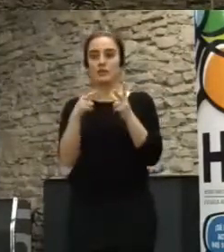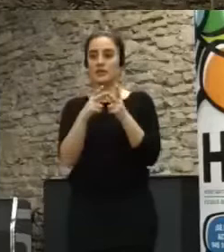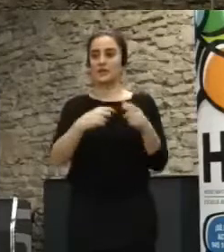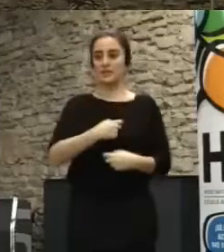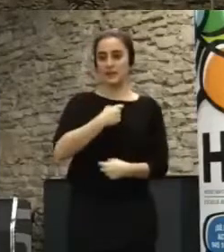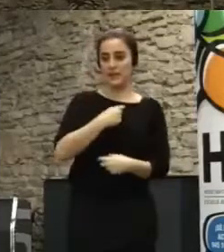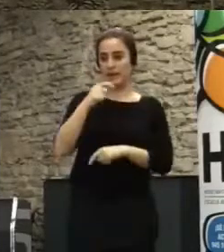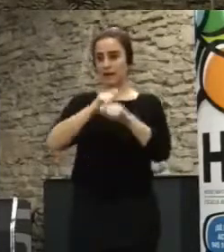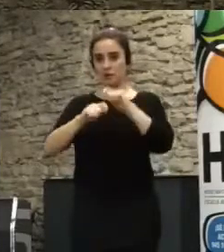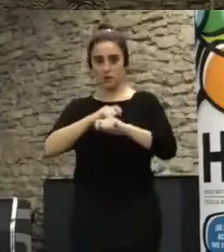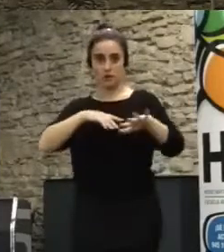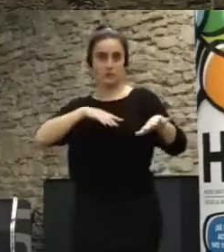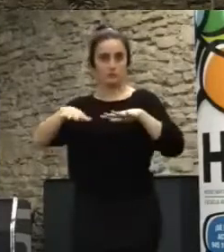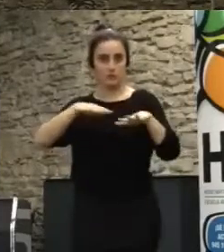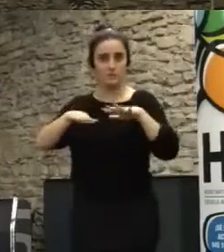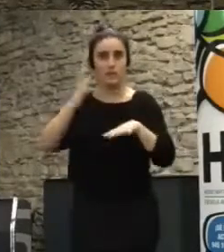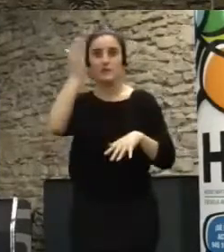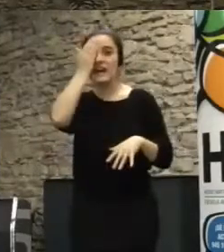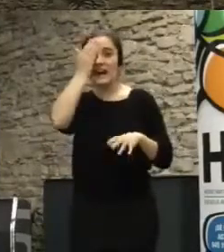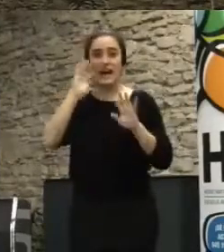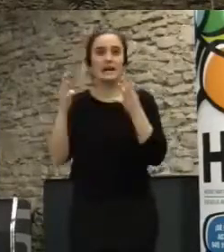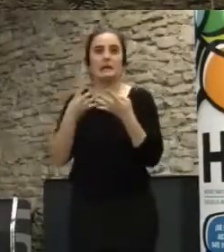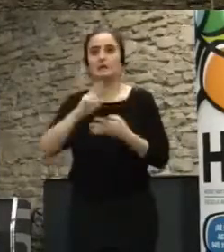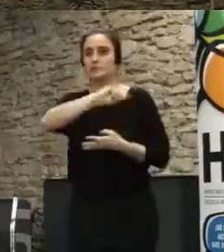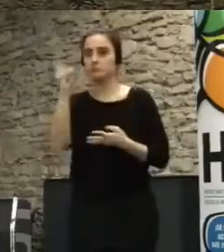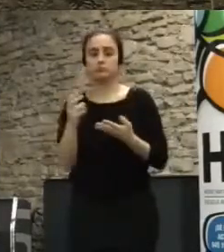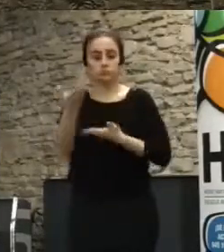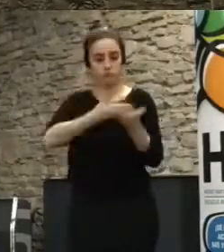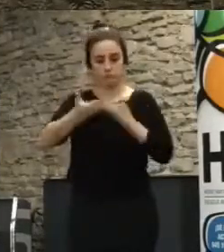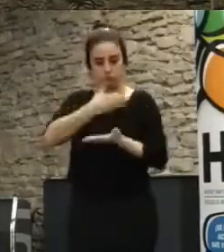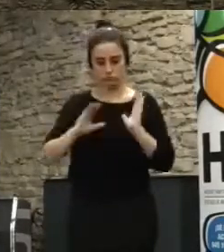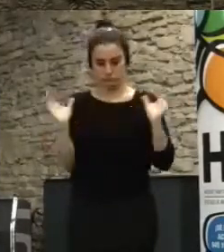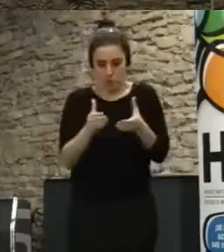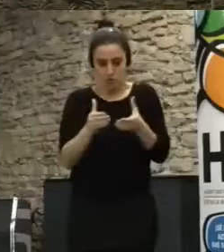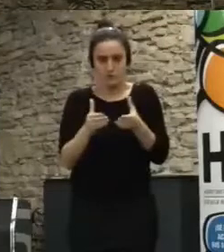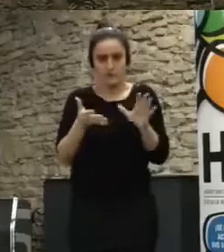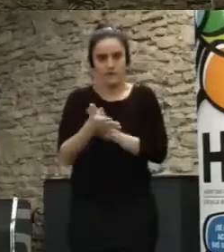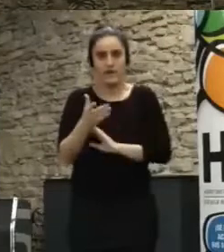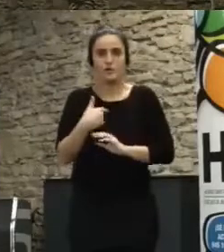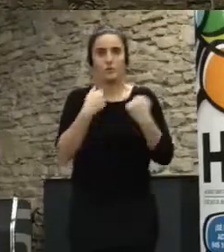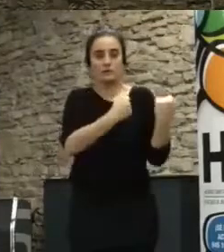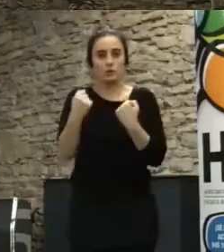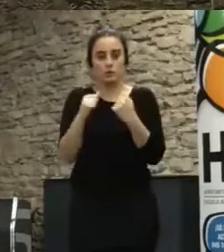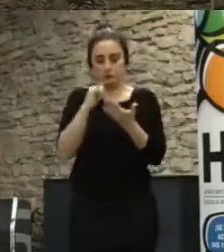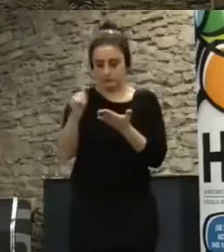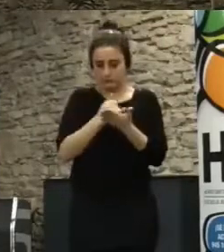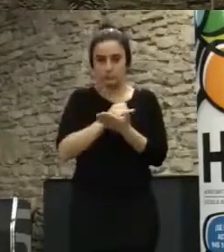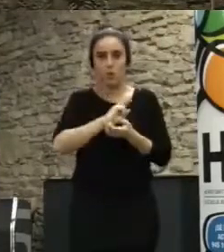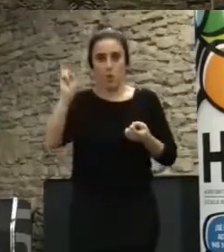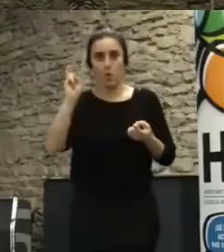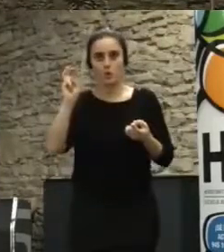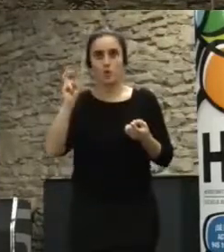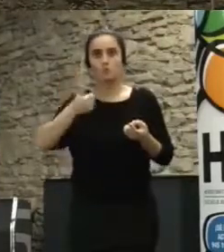asociaciones, movimientos, activistas, hackers, la administración pública. Entonces, era otro tipo de institución, ¿no? Otro tipo de institución